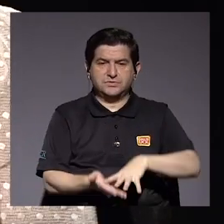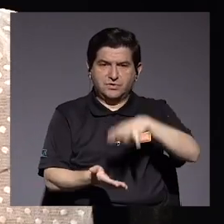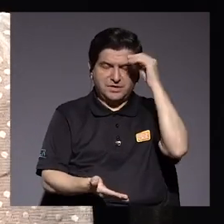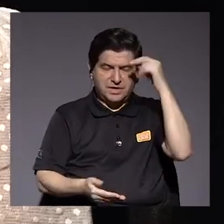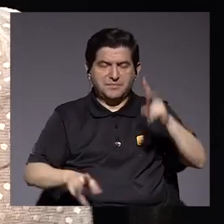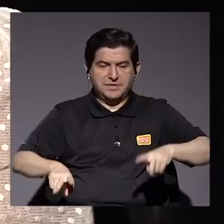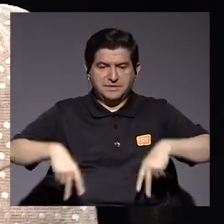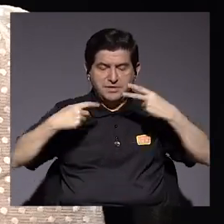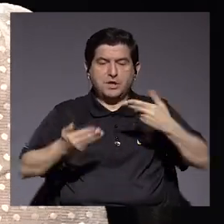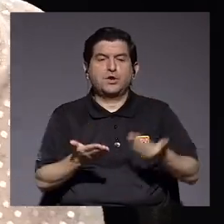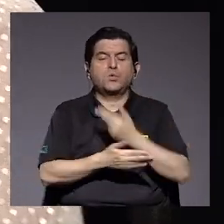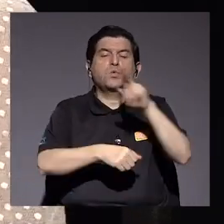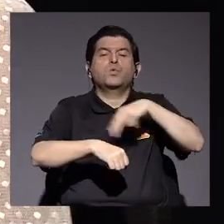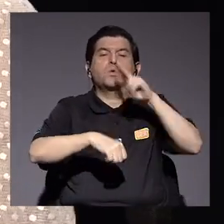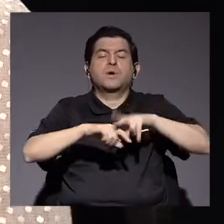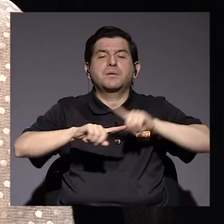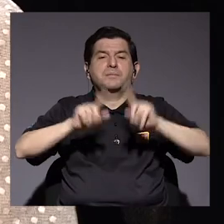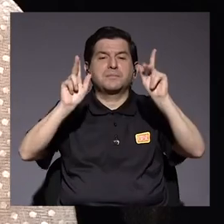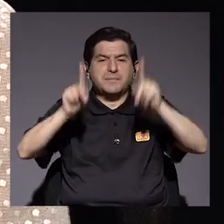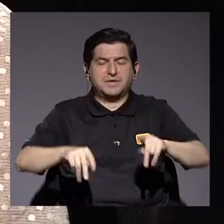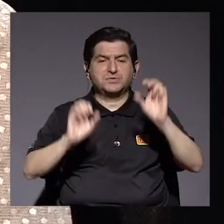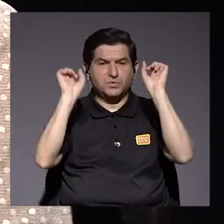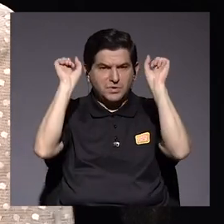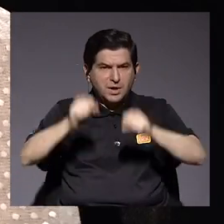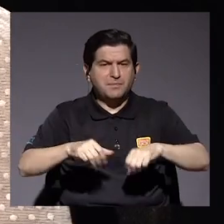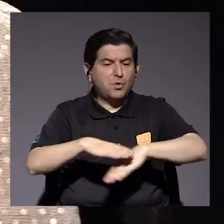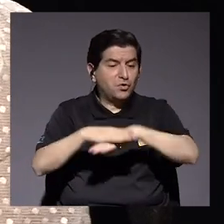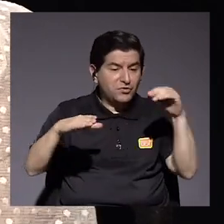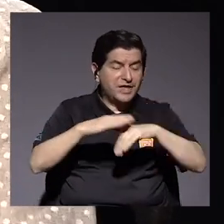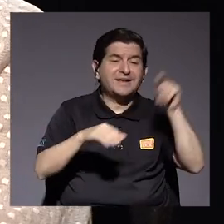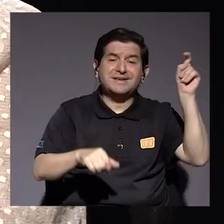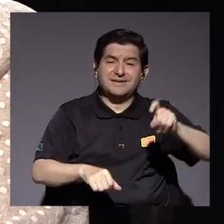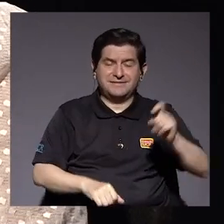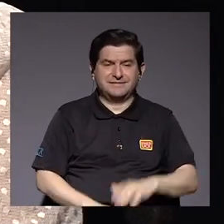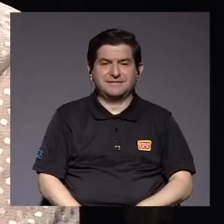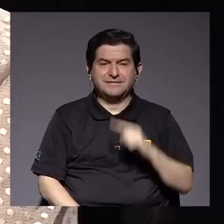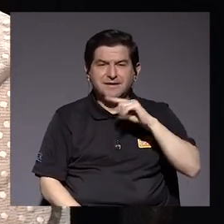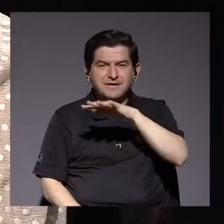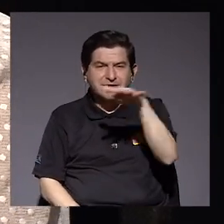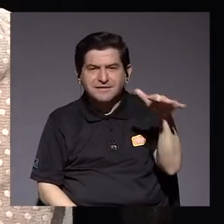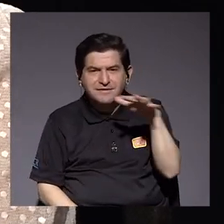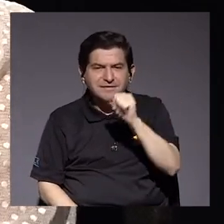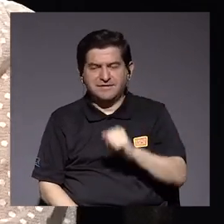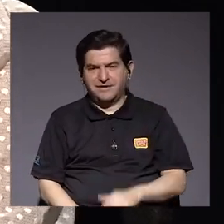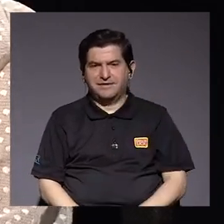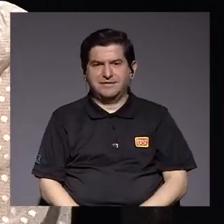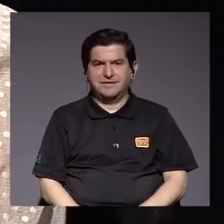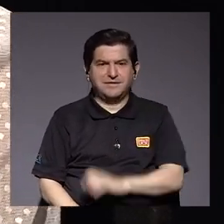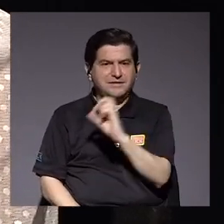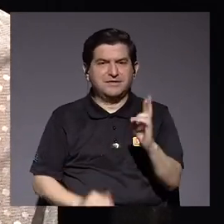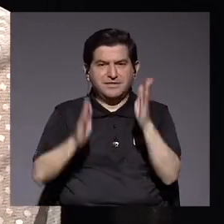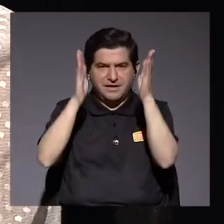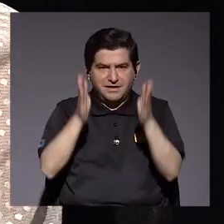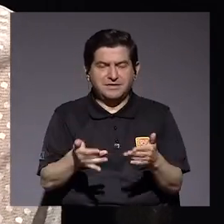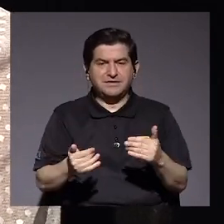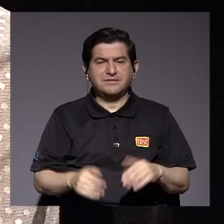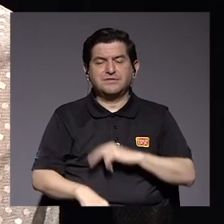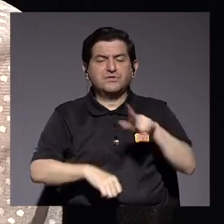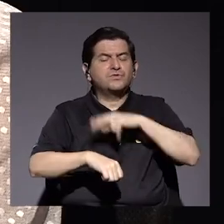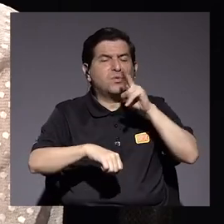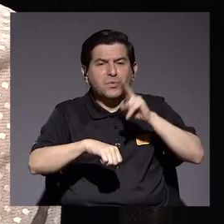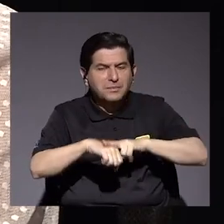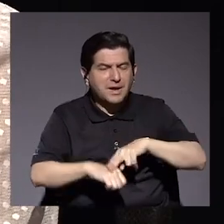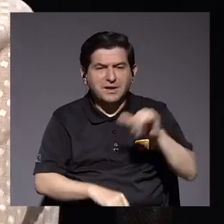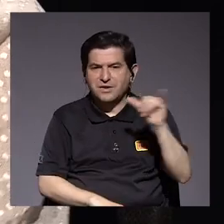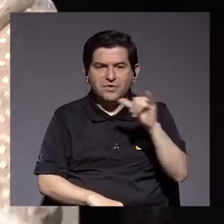vivir con la nueva normalidad pero la gente tiene que poder salir porque la realidad de los costarricenses de a pie